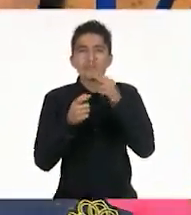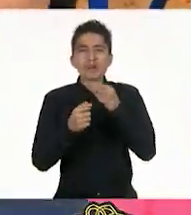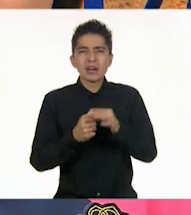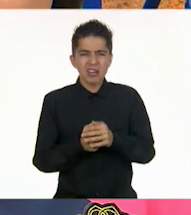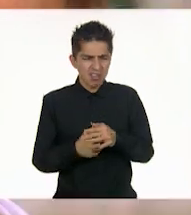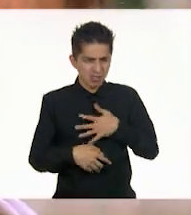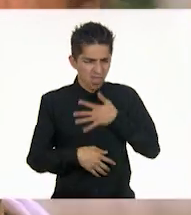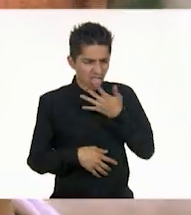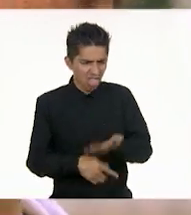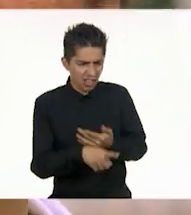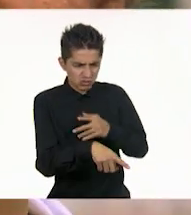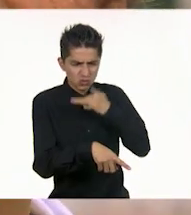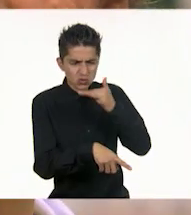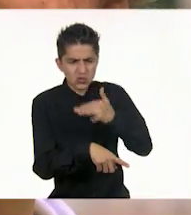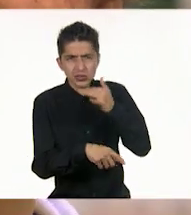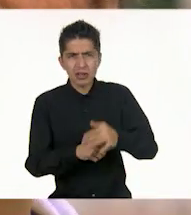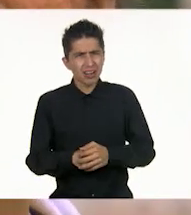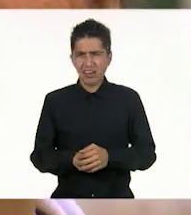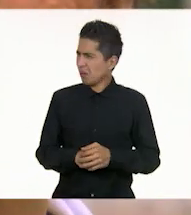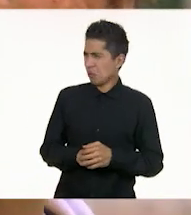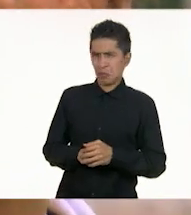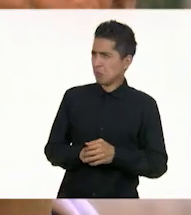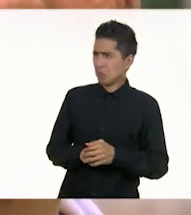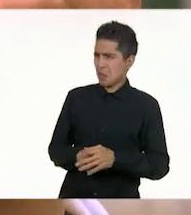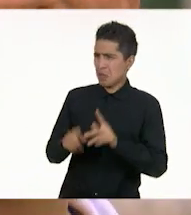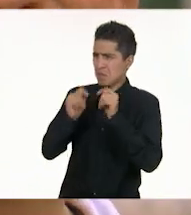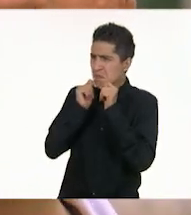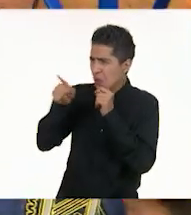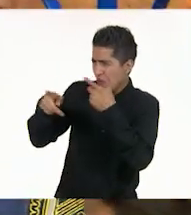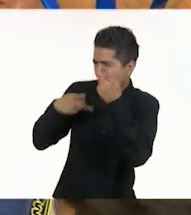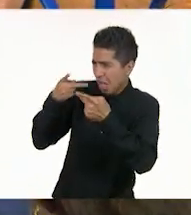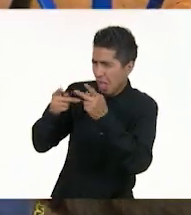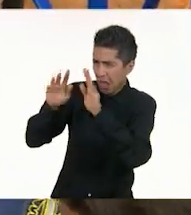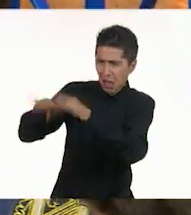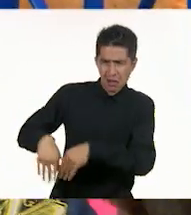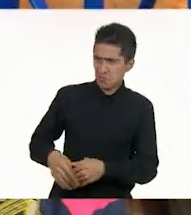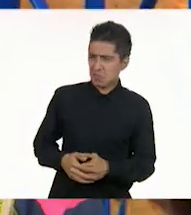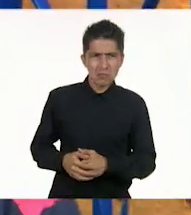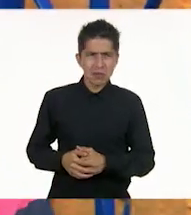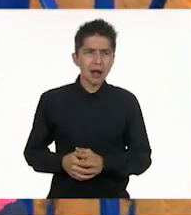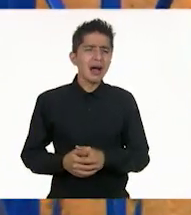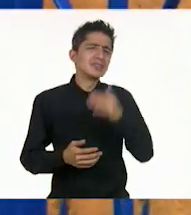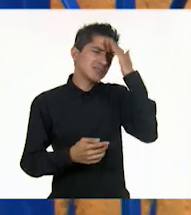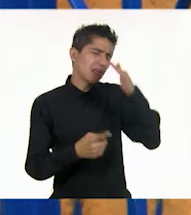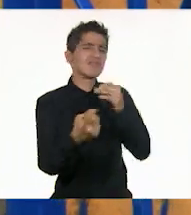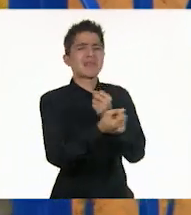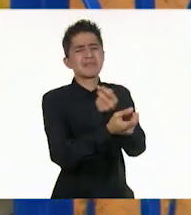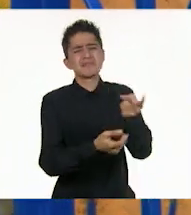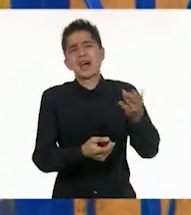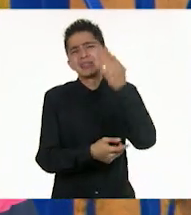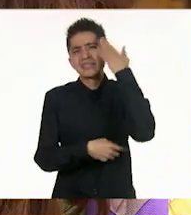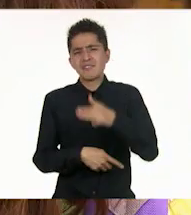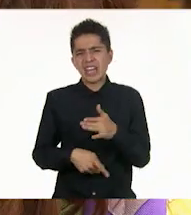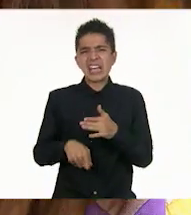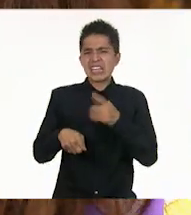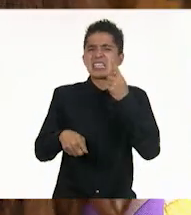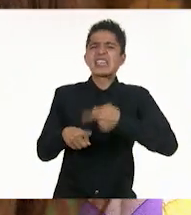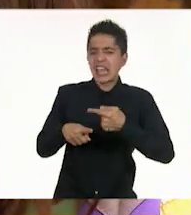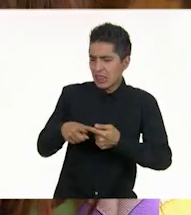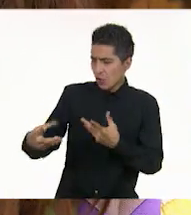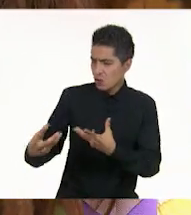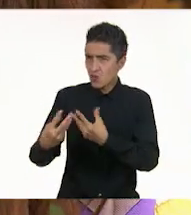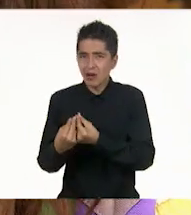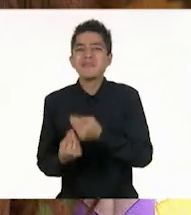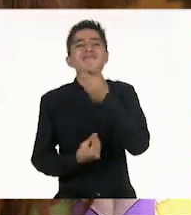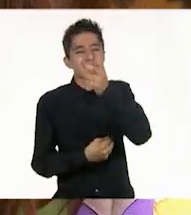están sucios. No te pases, Alex. A nadie le importa lo que dices. Pues ya saben lo que dicen. Dime con quién te juntas. Por eso